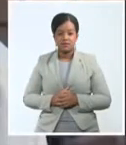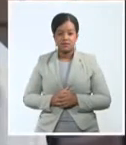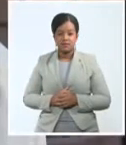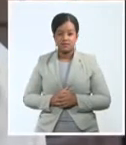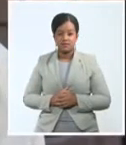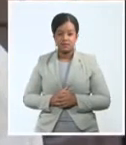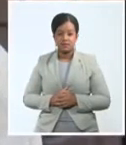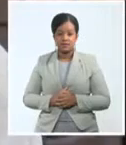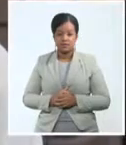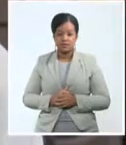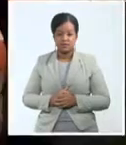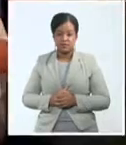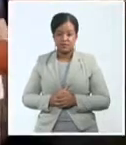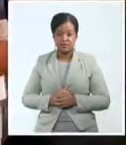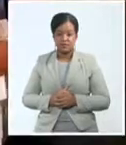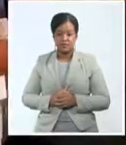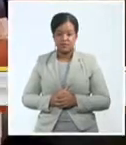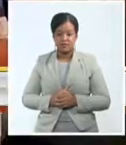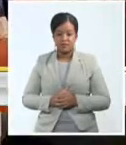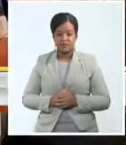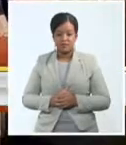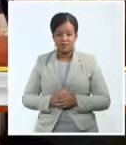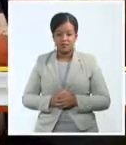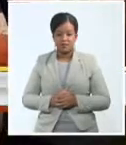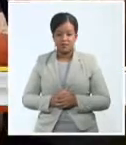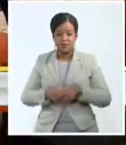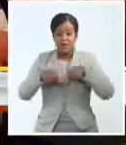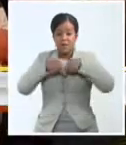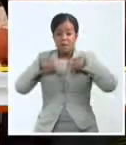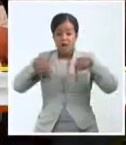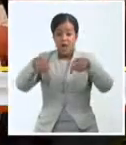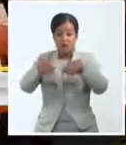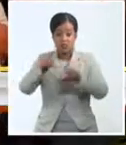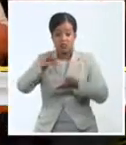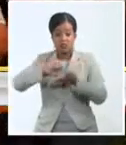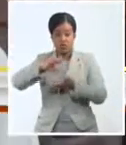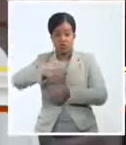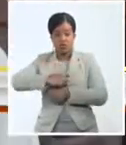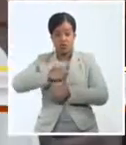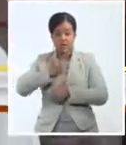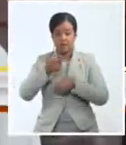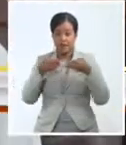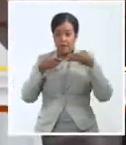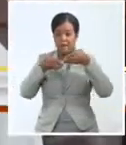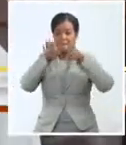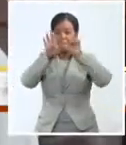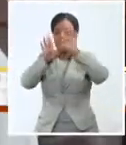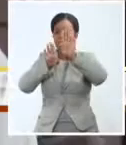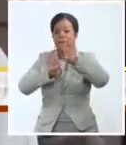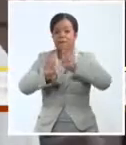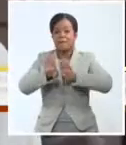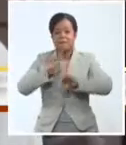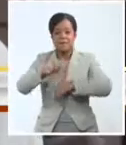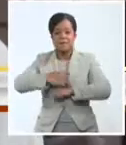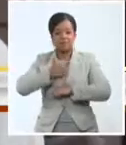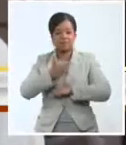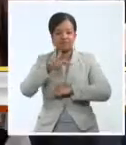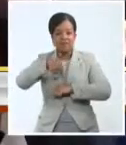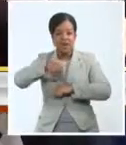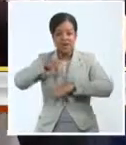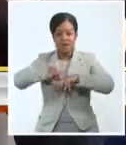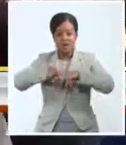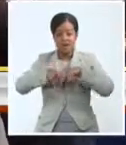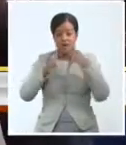La voz de Cuba se escuchó en el patio del centro Wilfredo Lang durante la apertura de la 14ª Bienal de La Habana. La importante